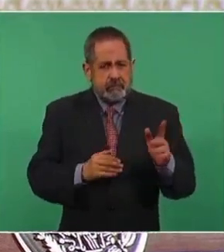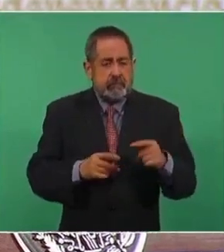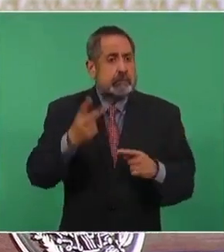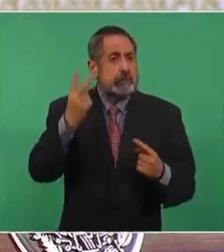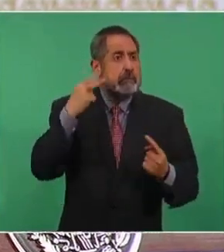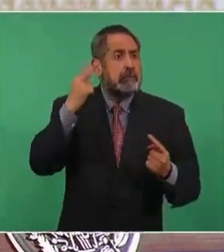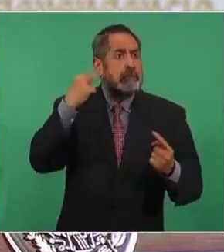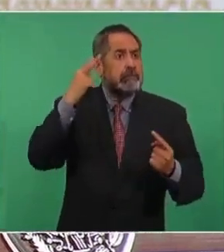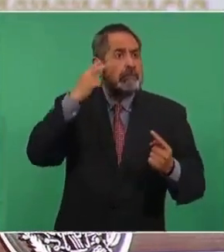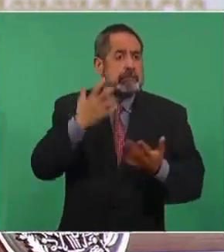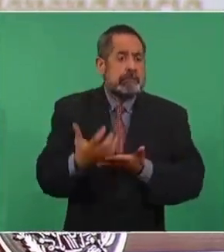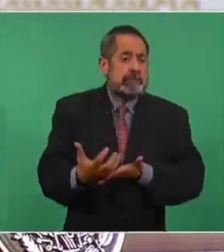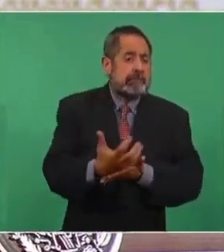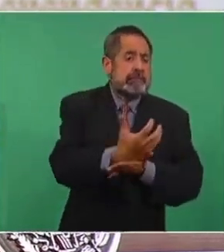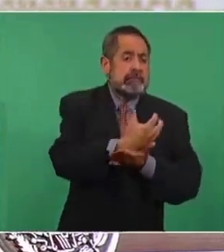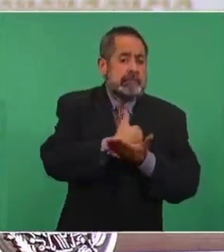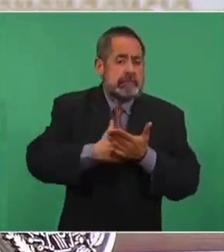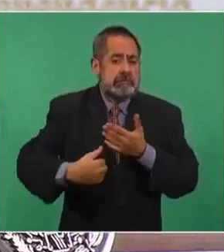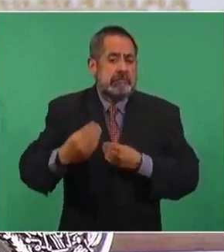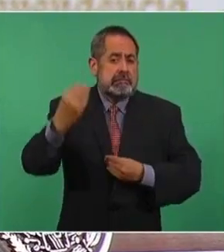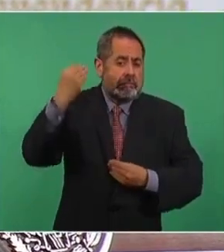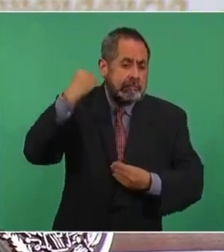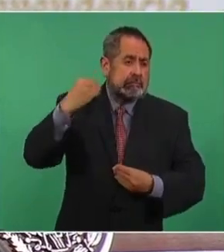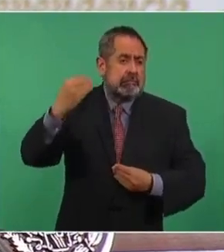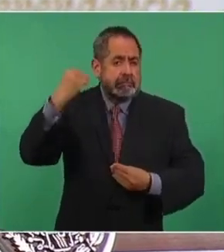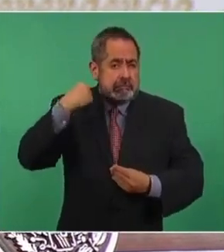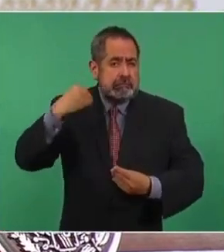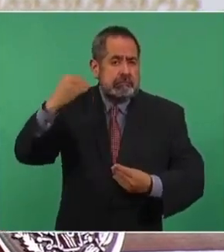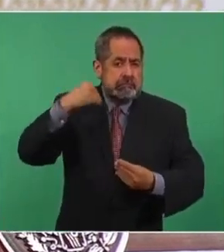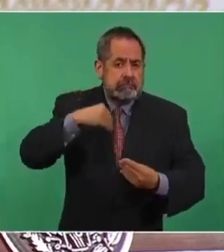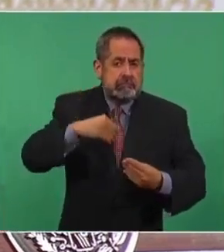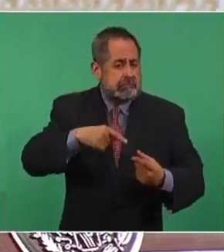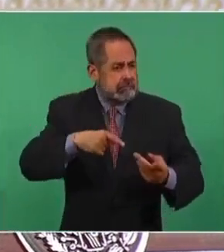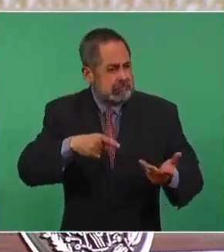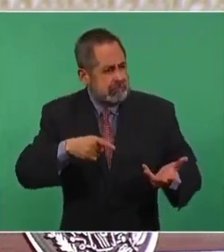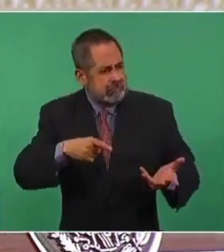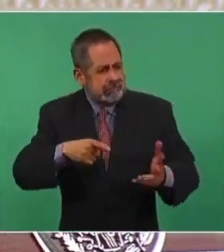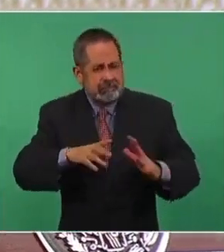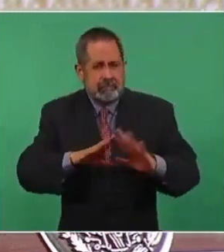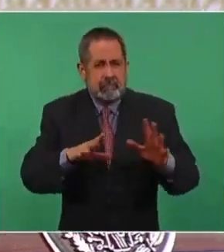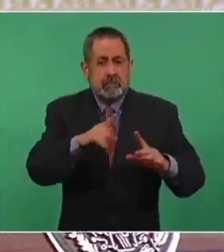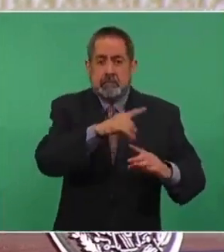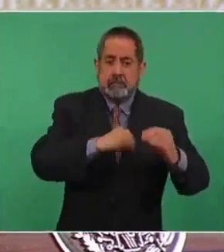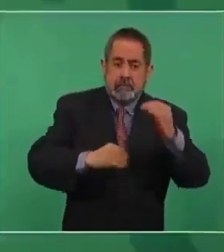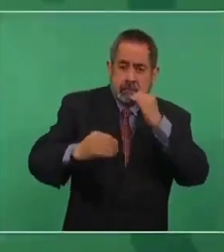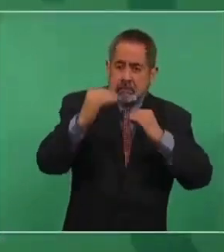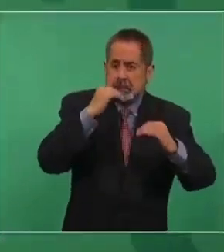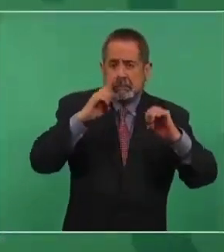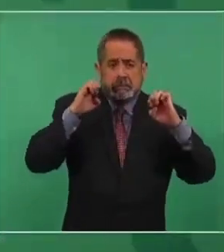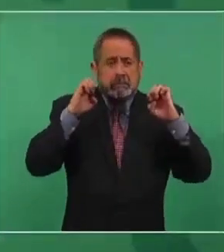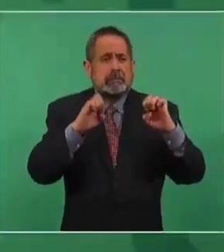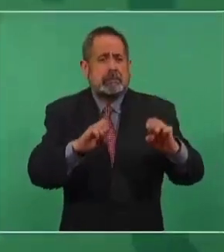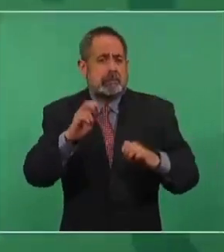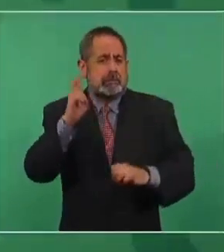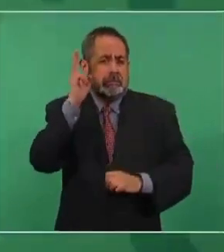a las comidas y los vinos